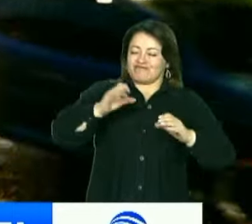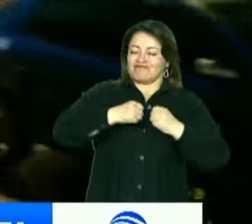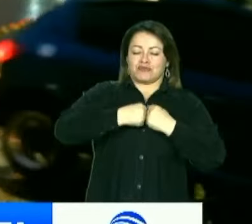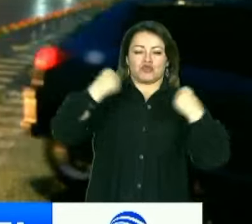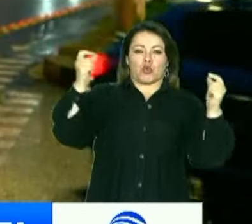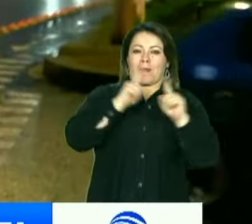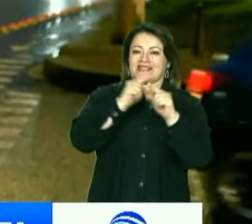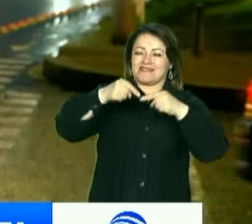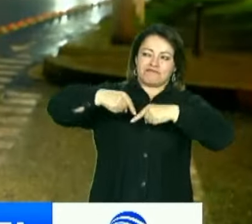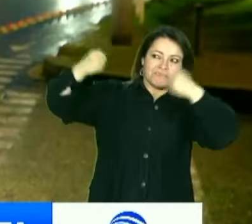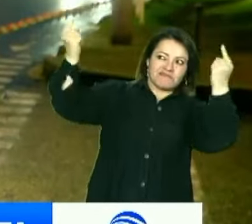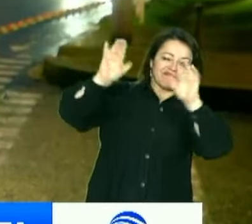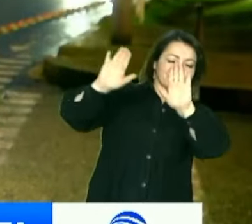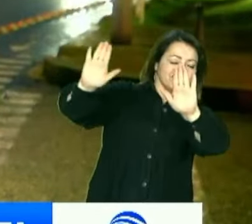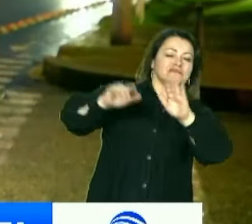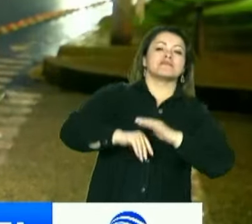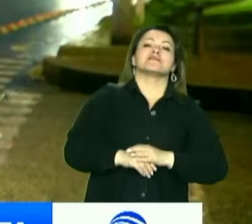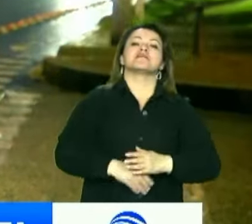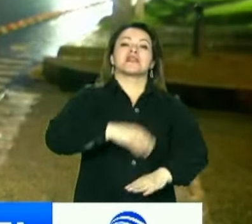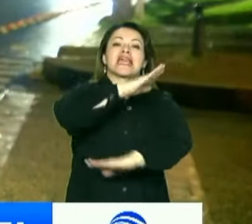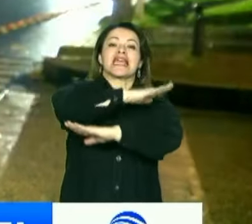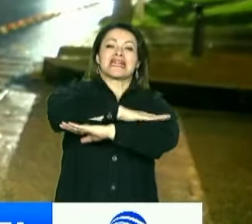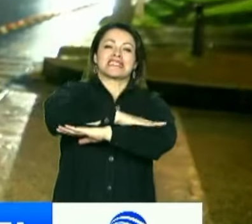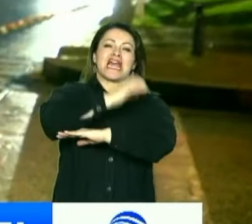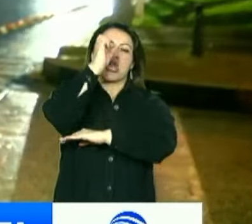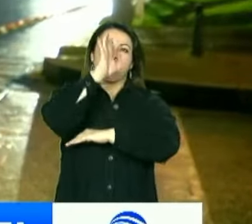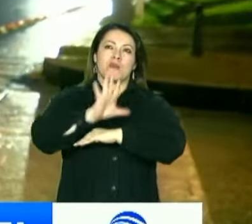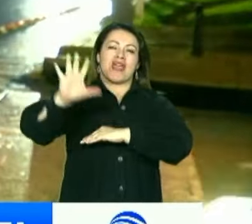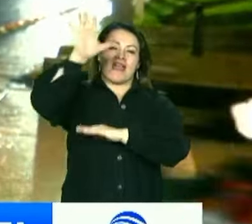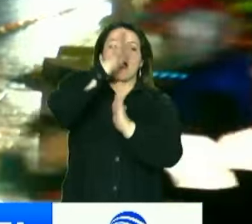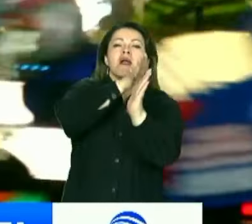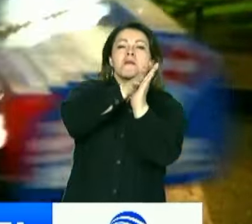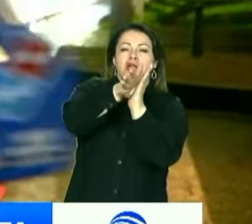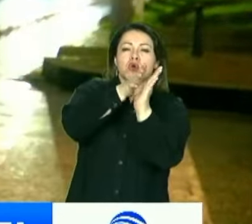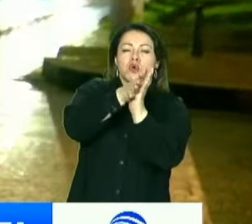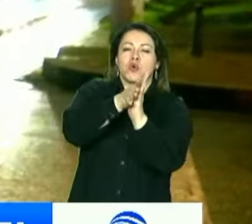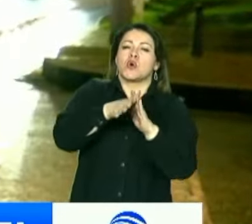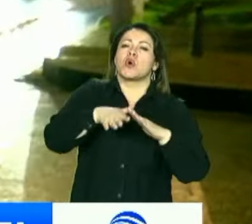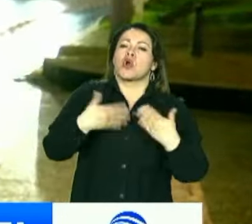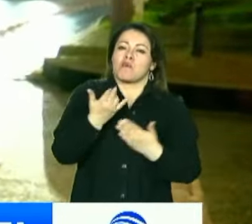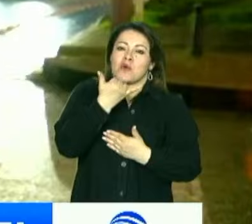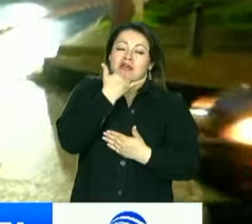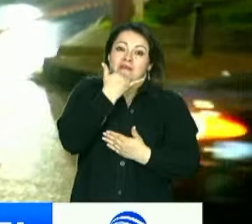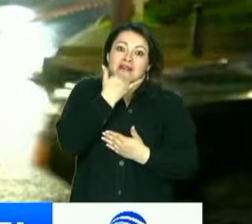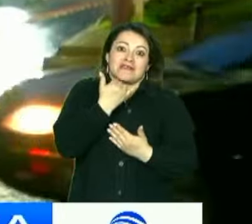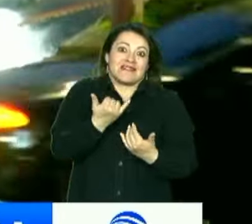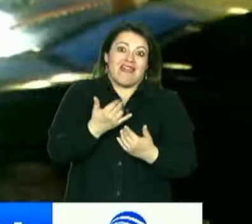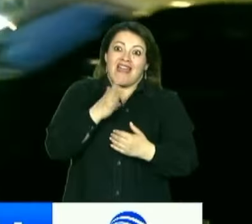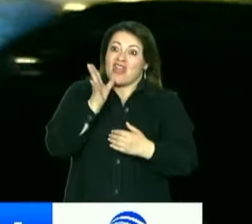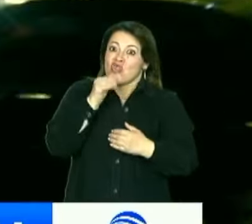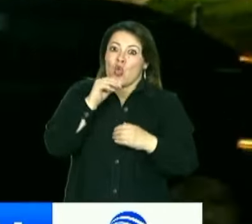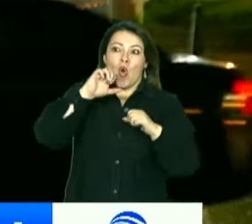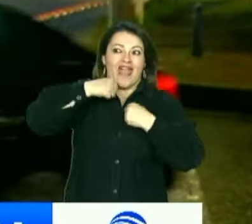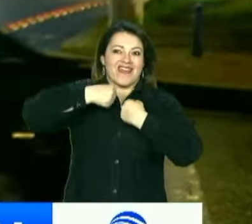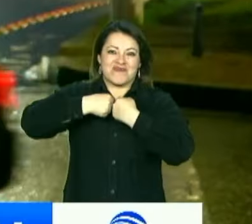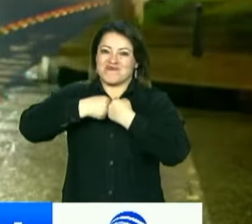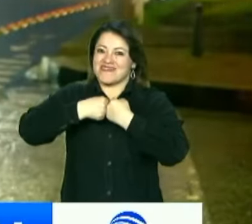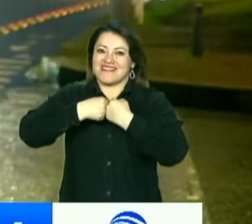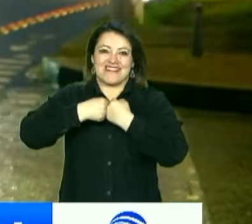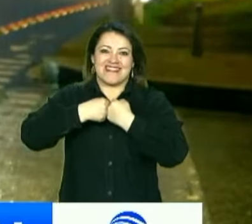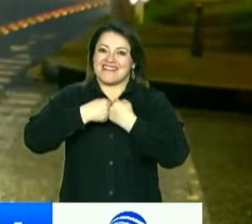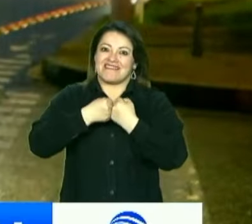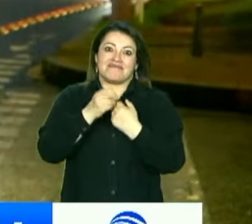Bueno, por su parte la Cancillería colombiana entregó detalles de los alcances y las implicaciones desde esta medida del presidente